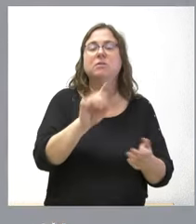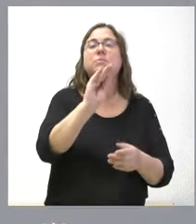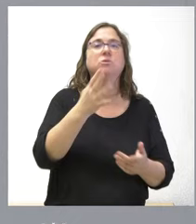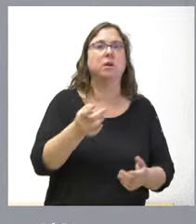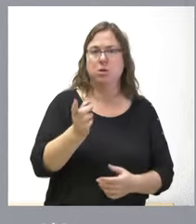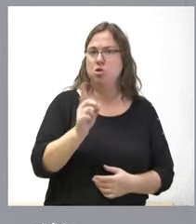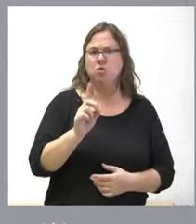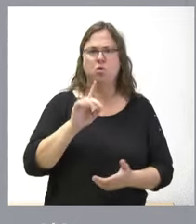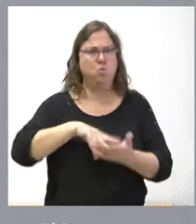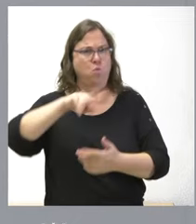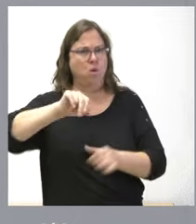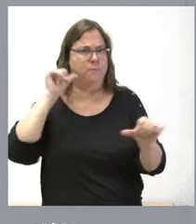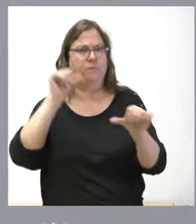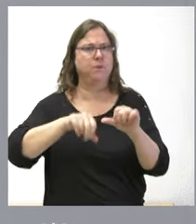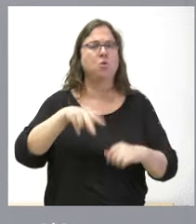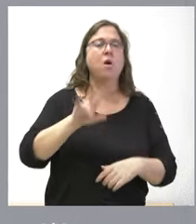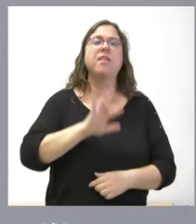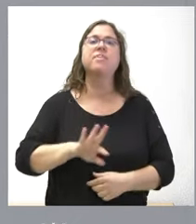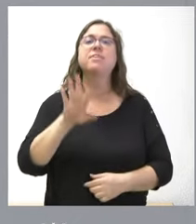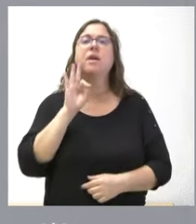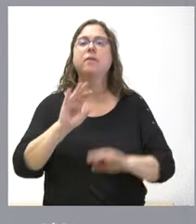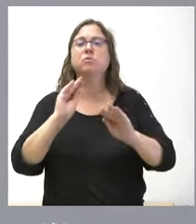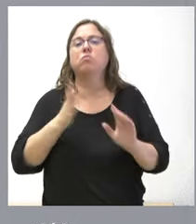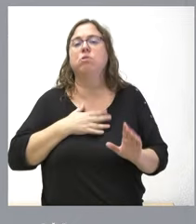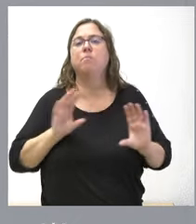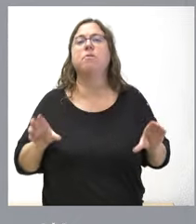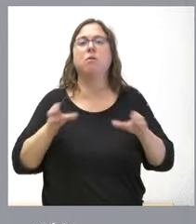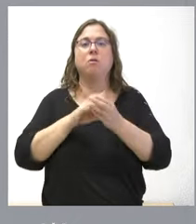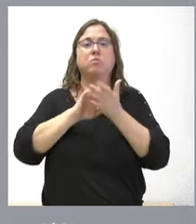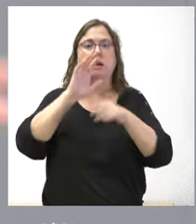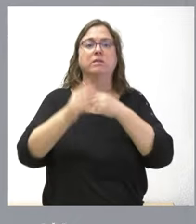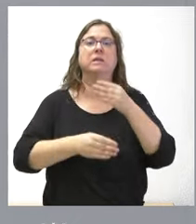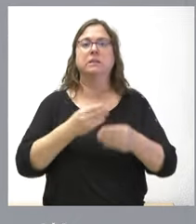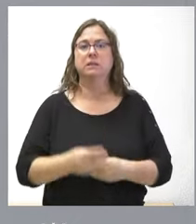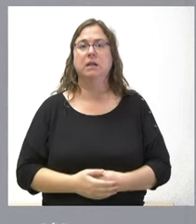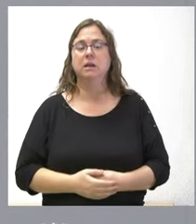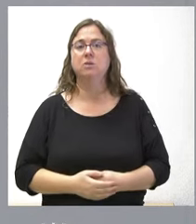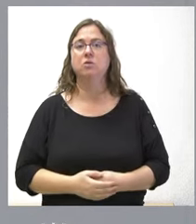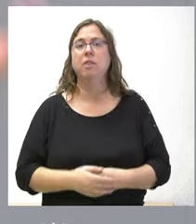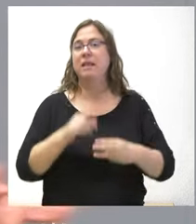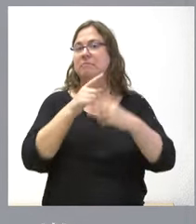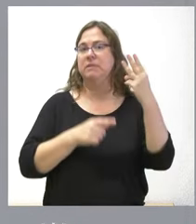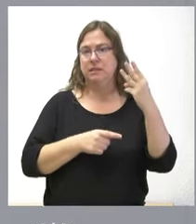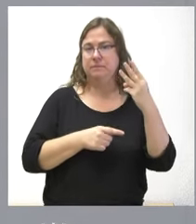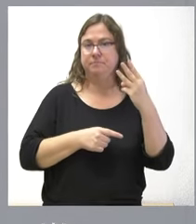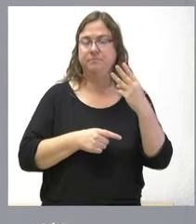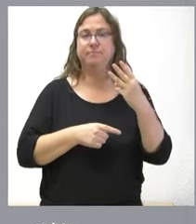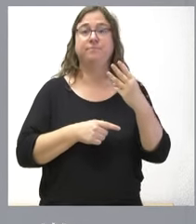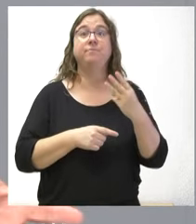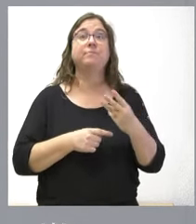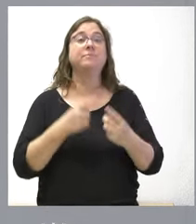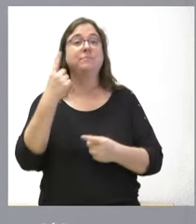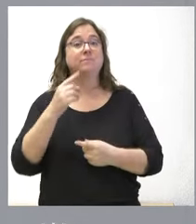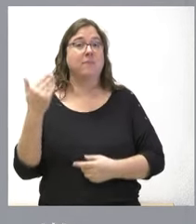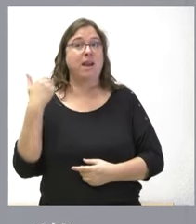No, nunca ha pasado es una decisión propia de la Junta de Castilla y León que hemos tomado de ponerlo en tres saben ustedes que en un momento dado eran